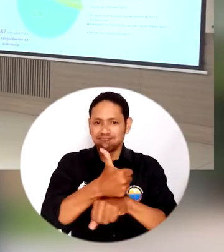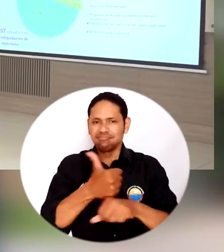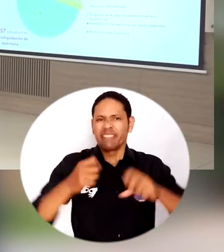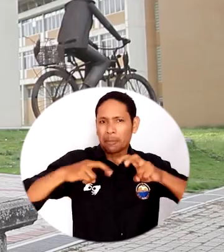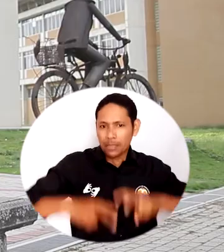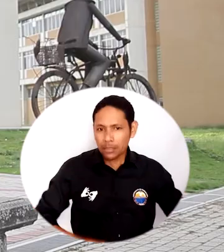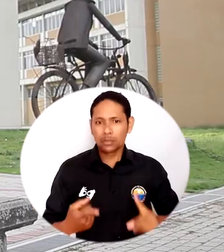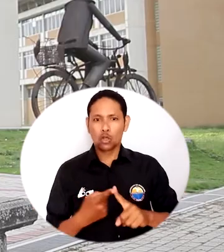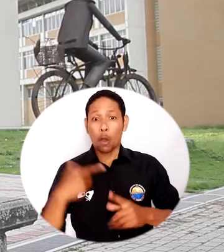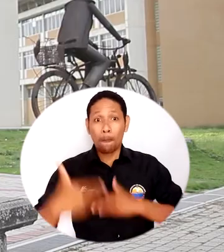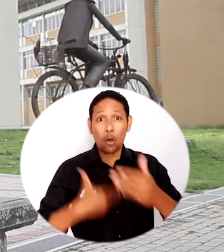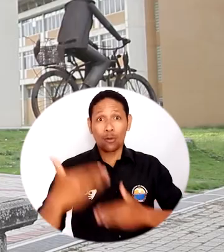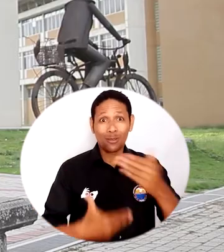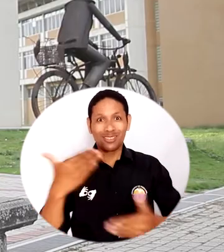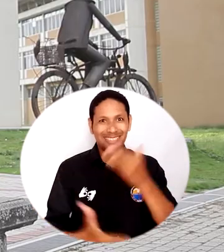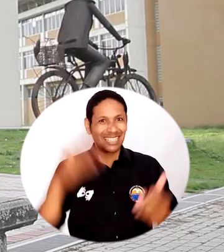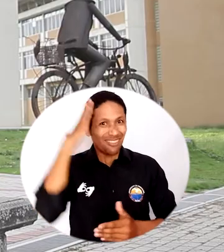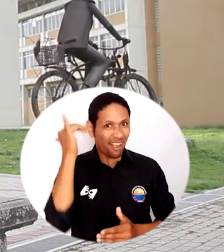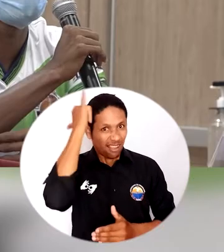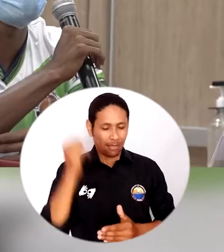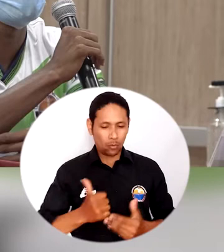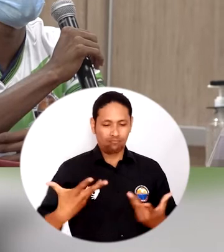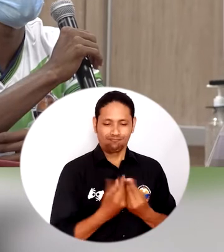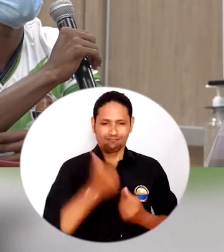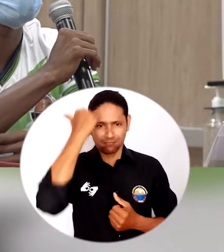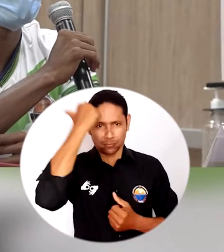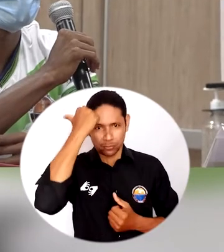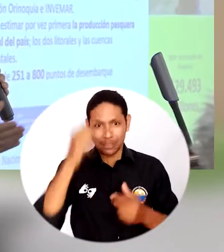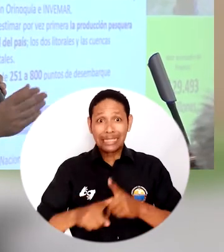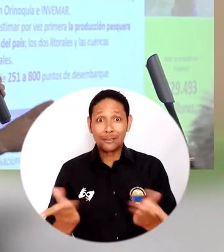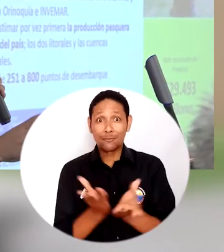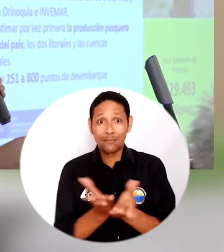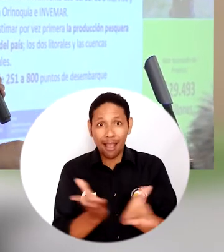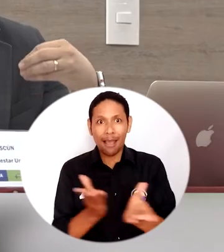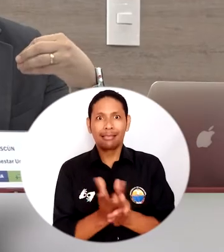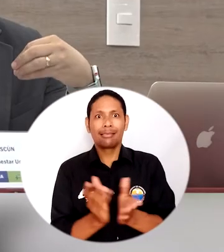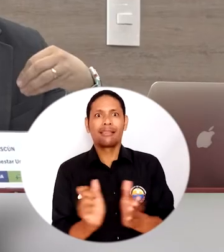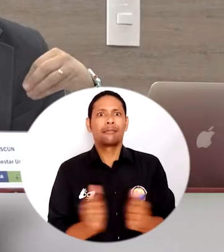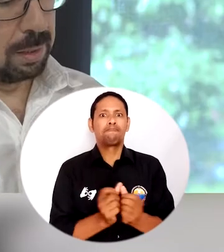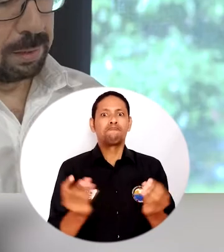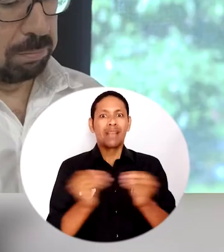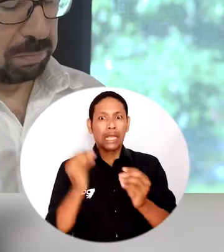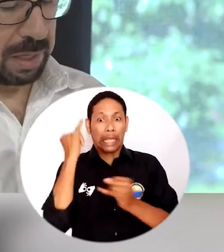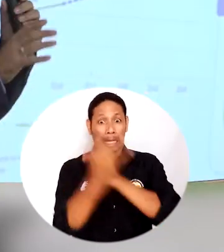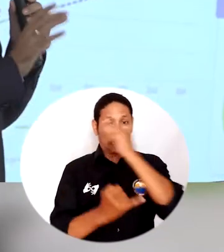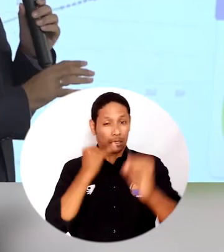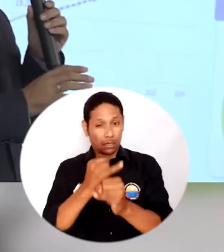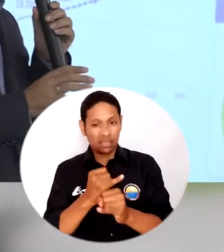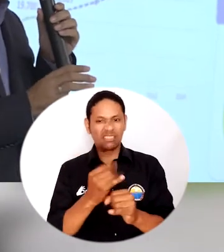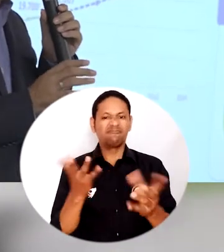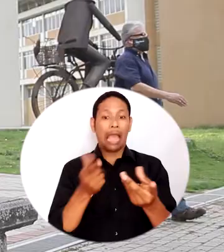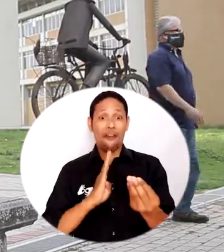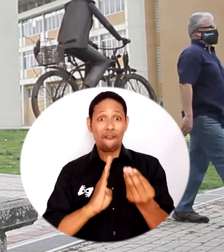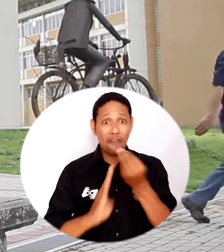como investigación, procesos académicos, docencia, estudiantes, extensión, bienestar, internacionalización y gestión